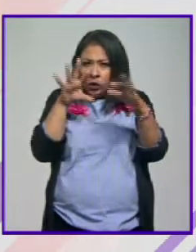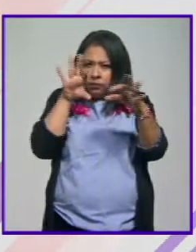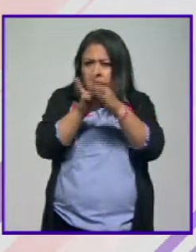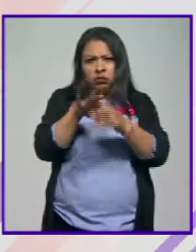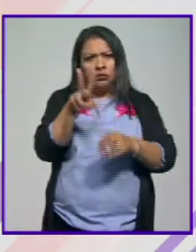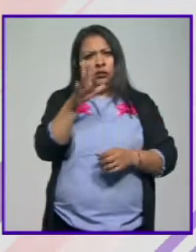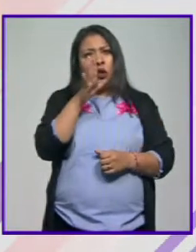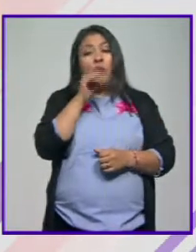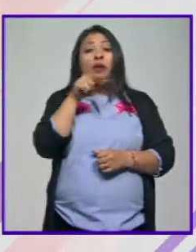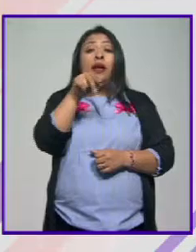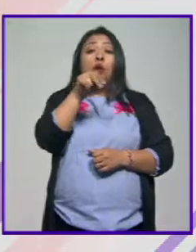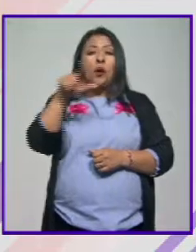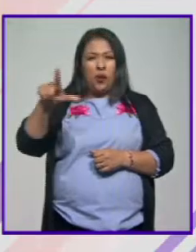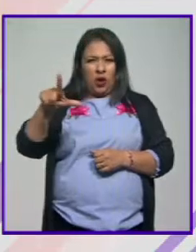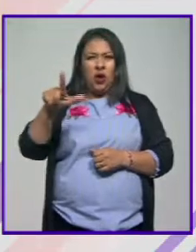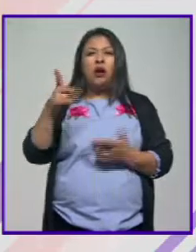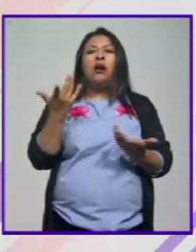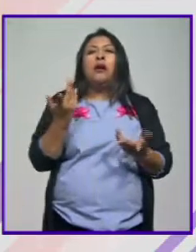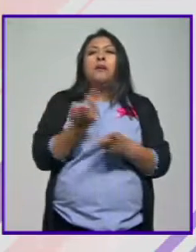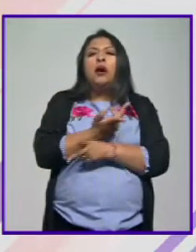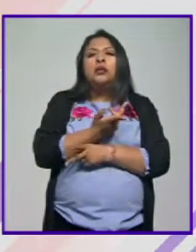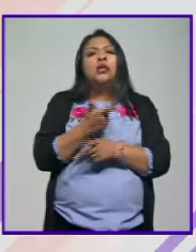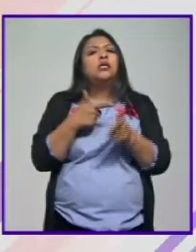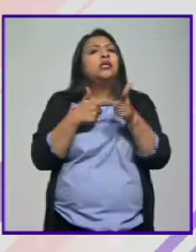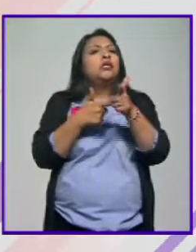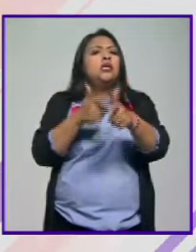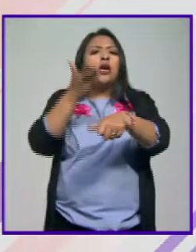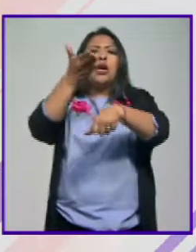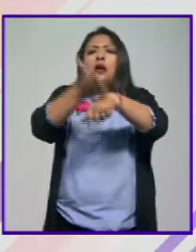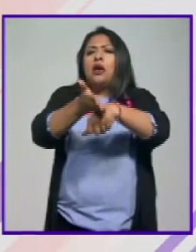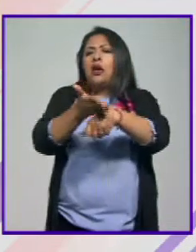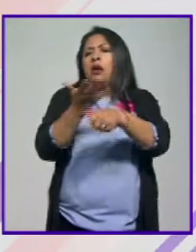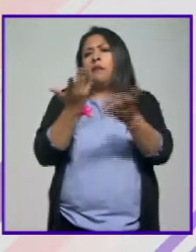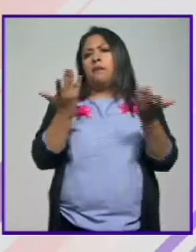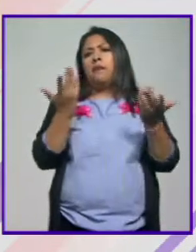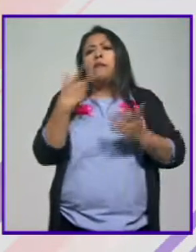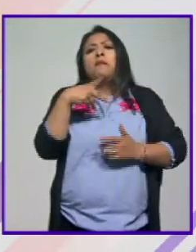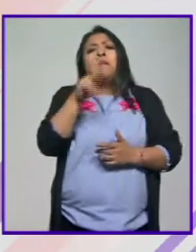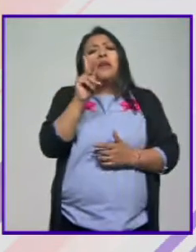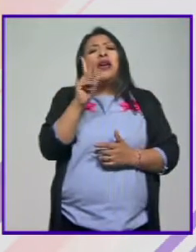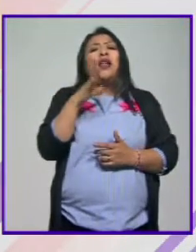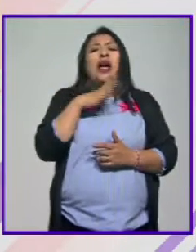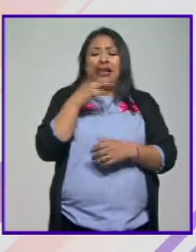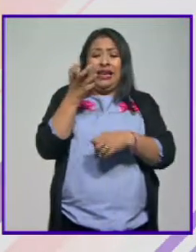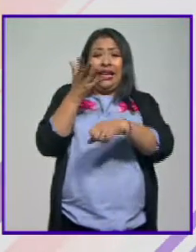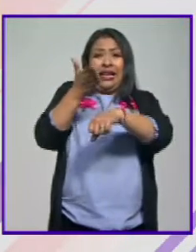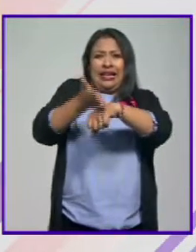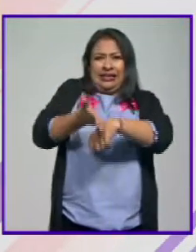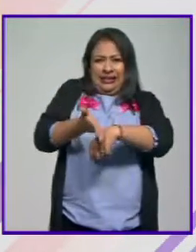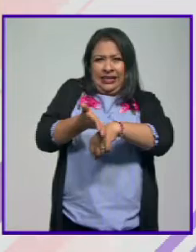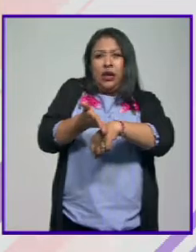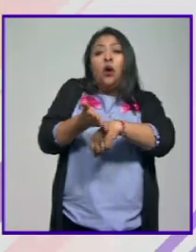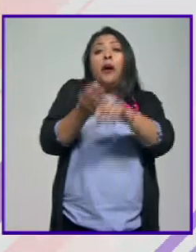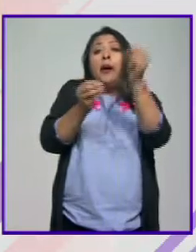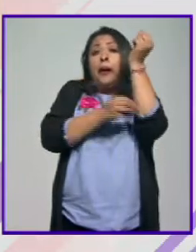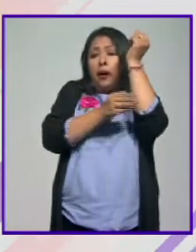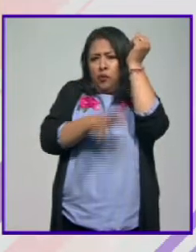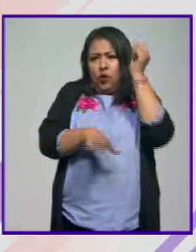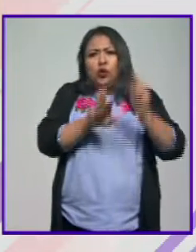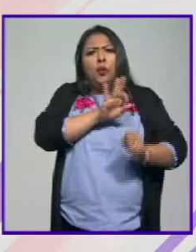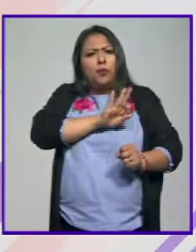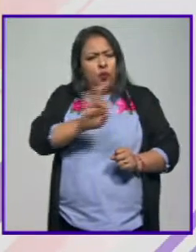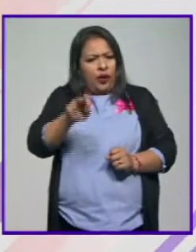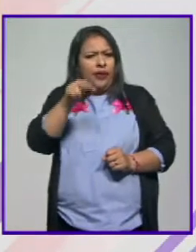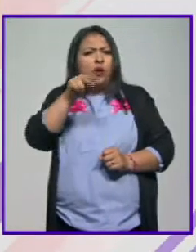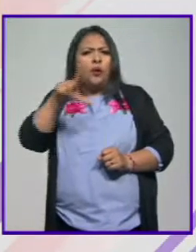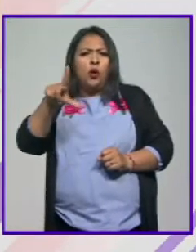Lo que hacen en Nuevo León es continuar con la penalización, pero aún con esta penalización el aborto es permitido